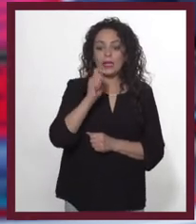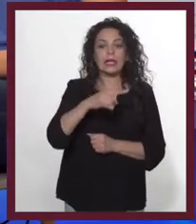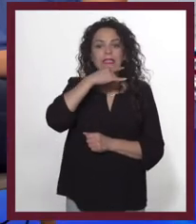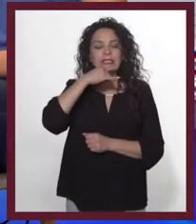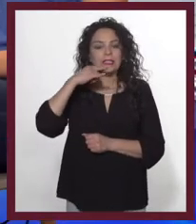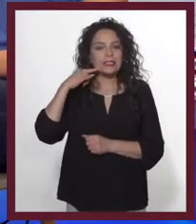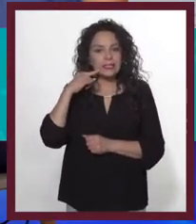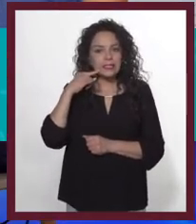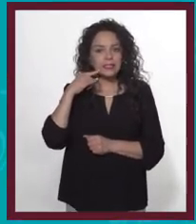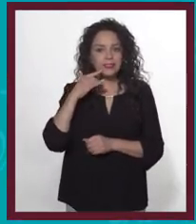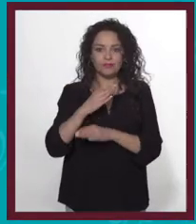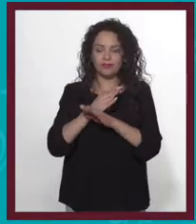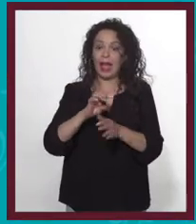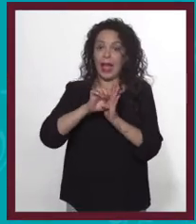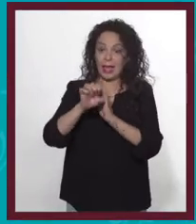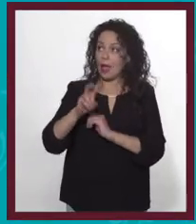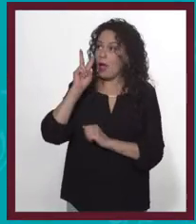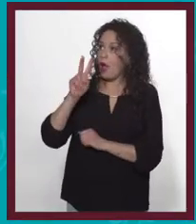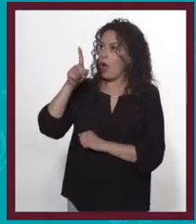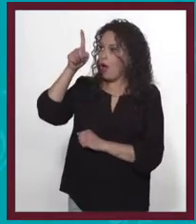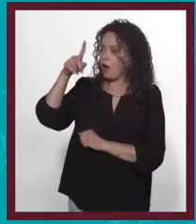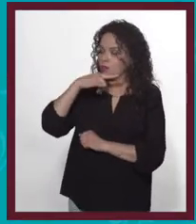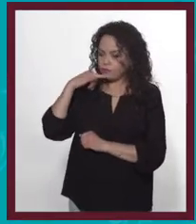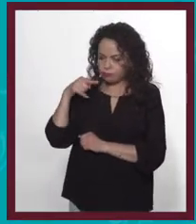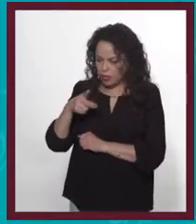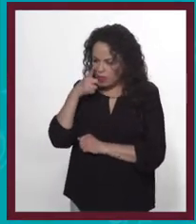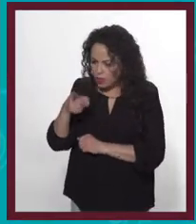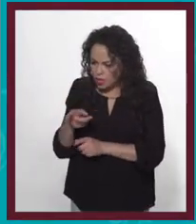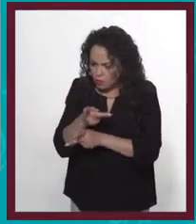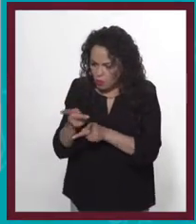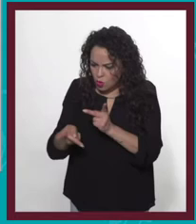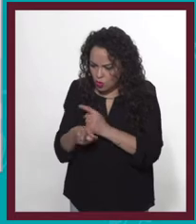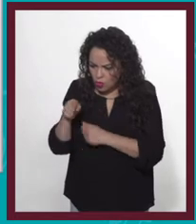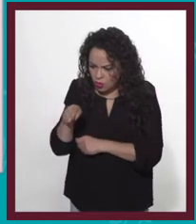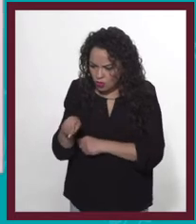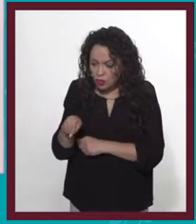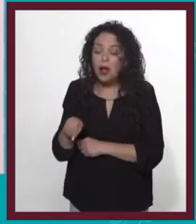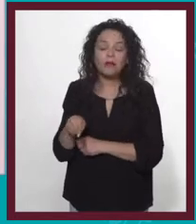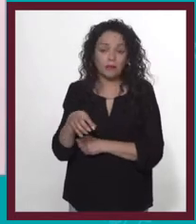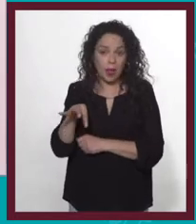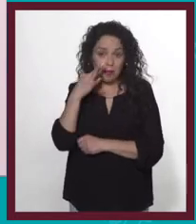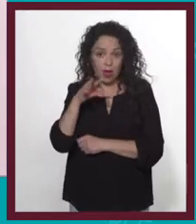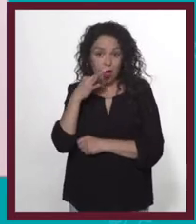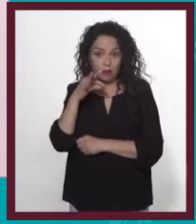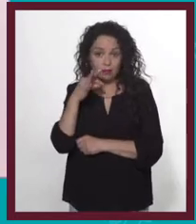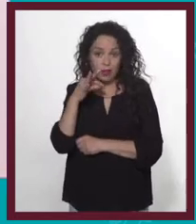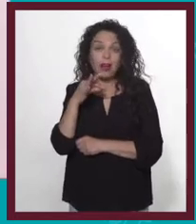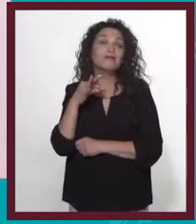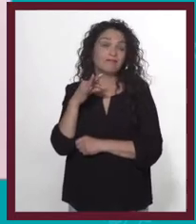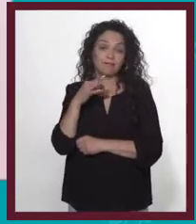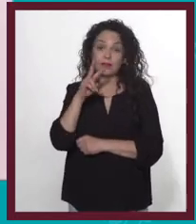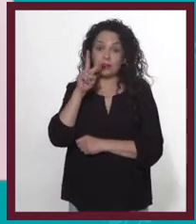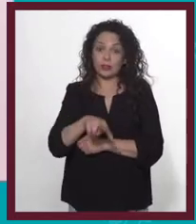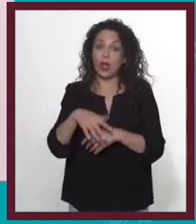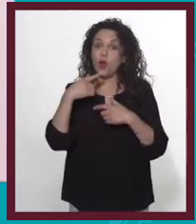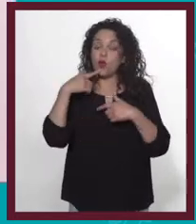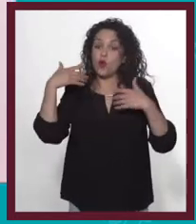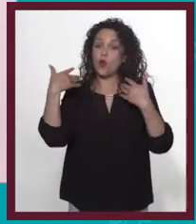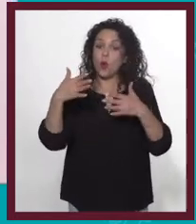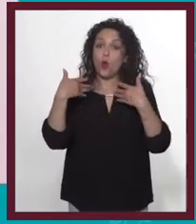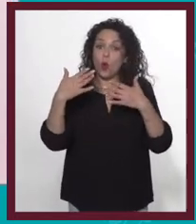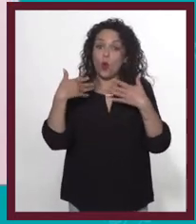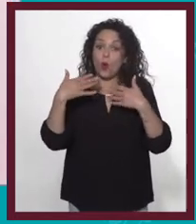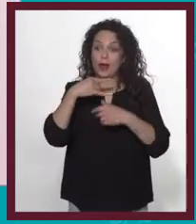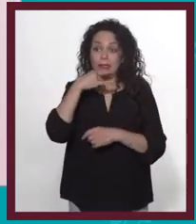como este anuncio de una salsa. Que en una sola imagen nos dice que nuestro producto hará de cualquier papa una papa